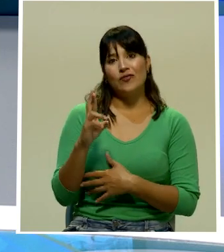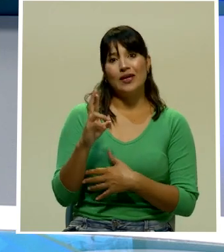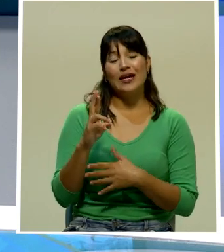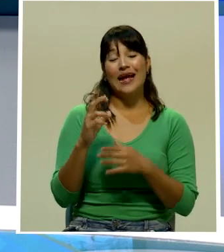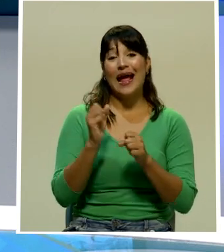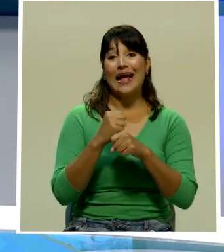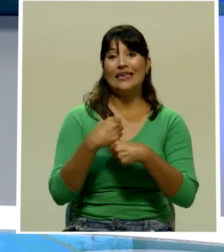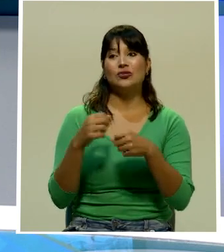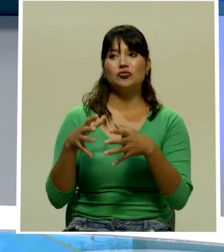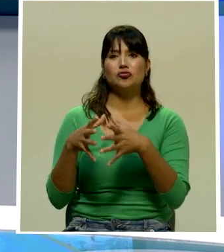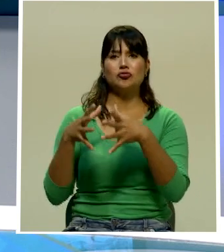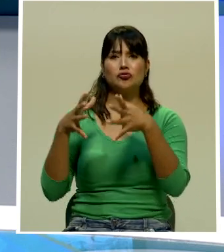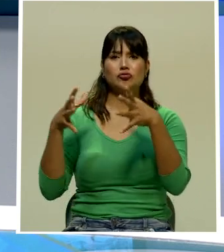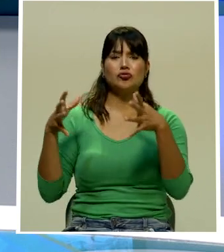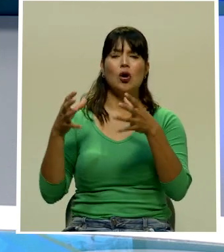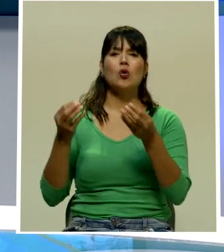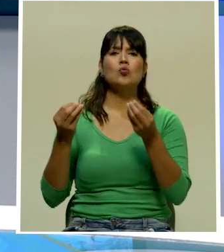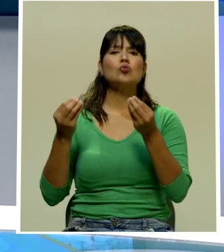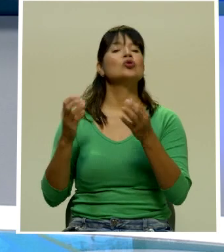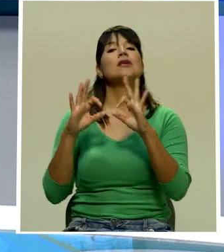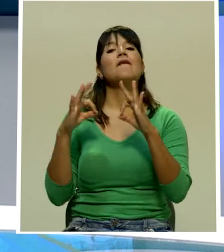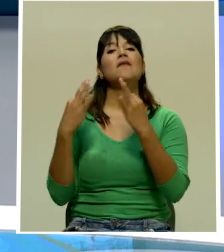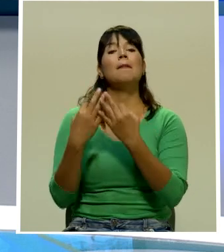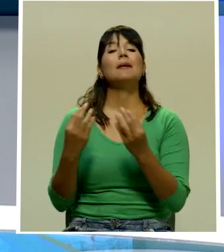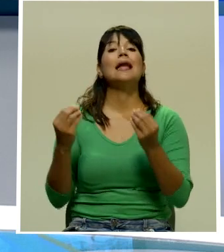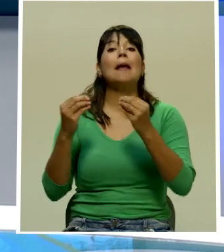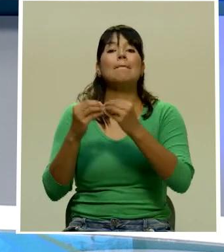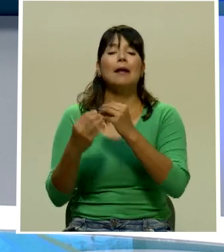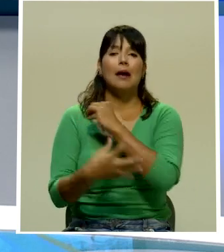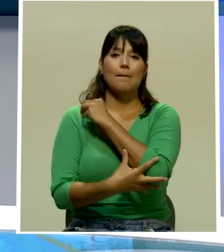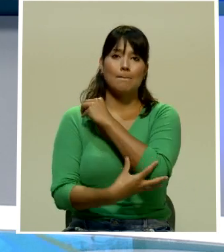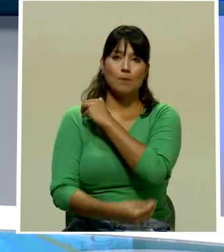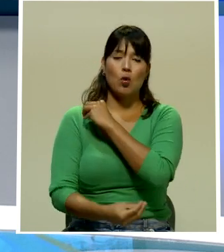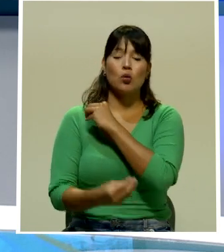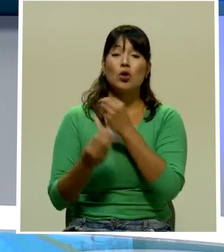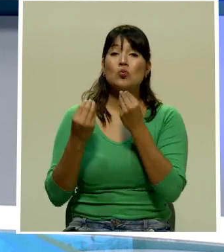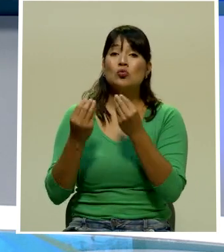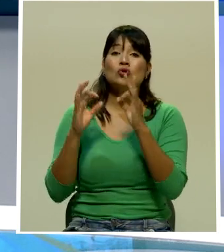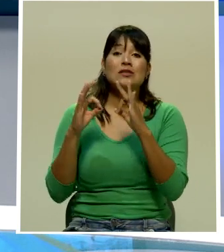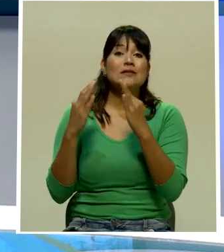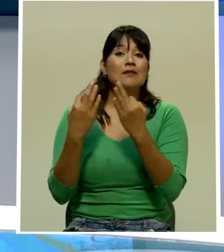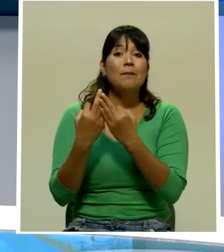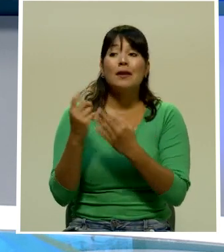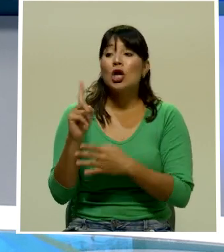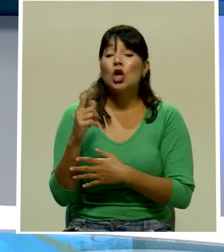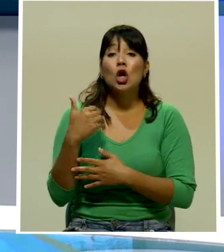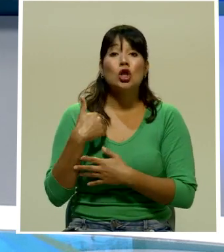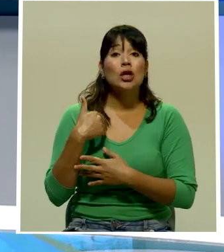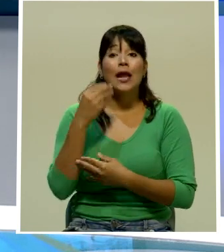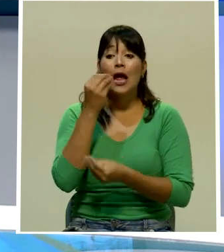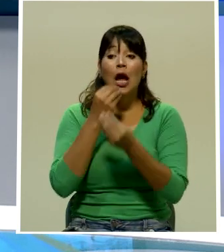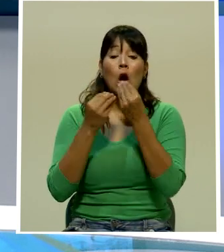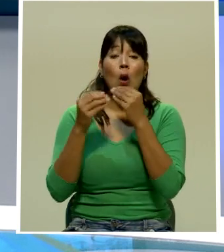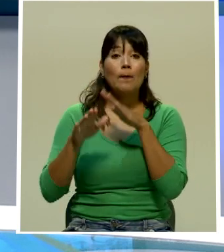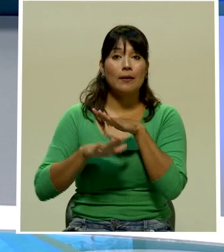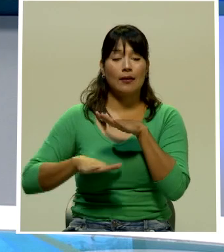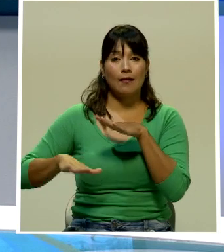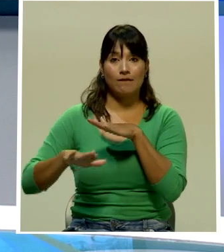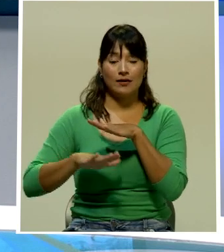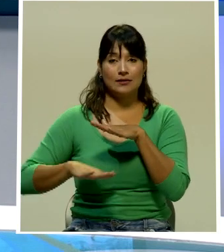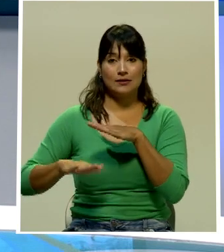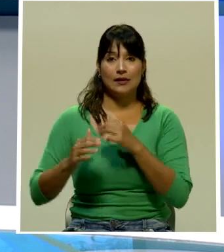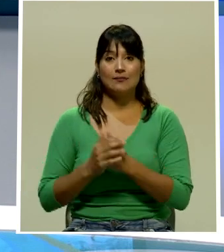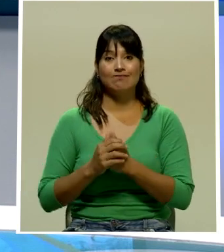de pobreza. Muchas familias sufren la falta de elementos básicos para alimentarse adecuadamente